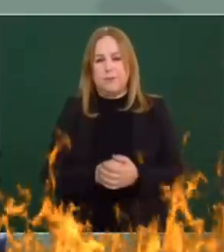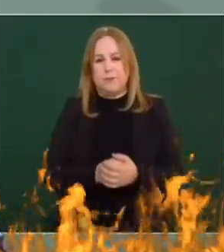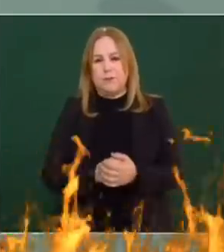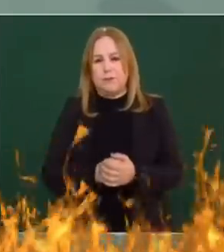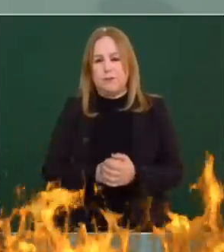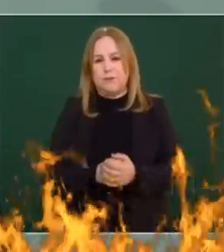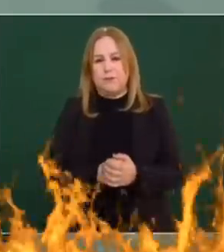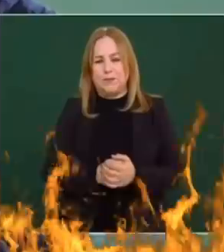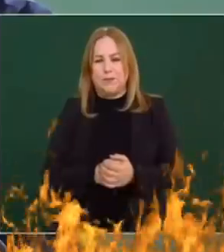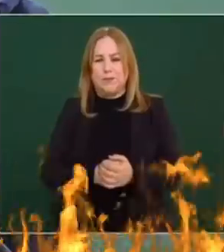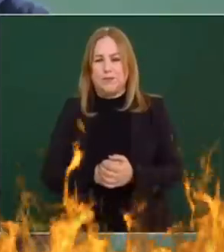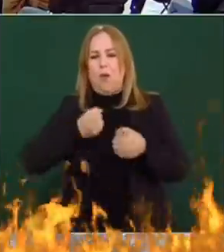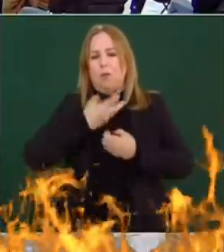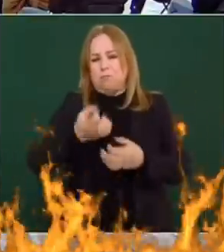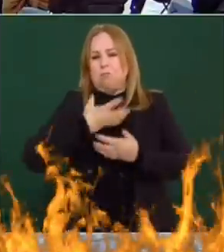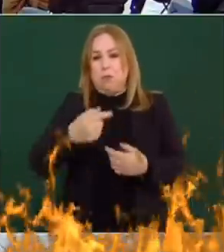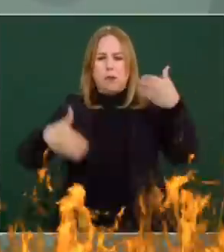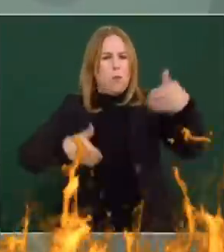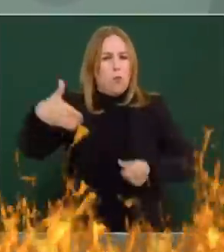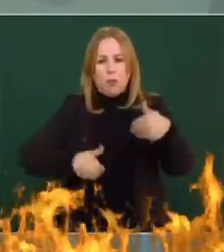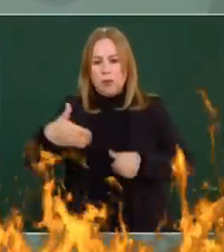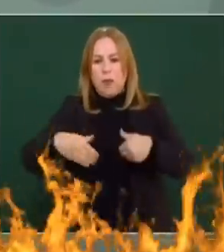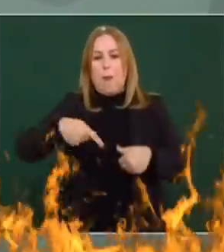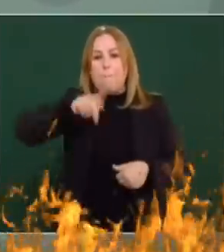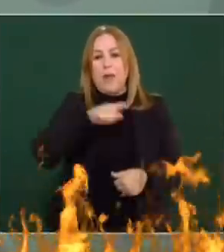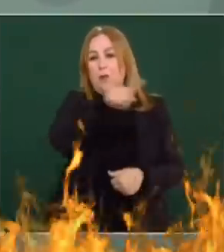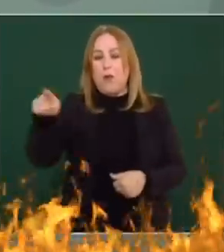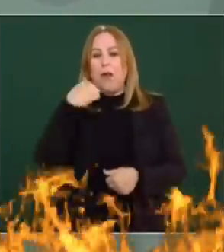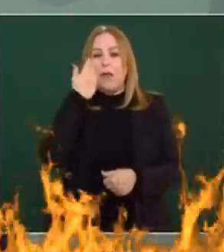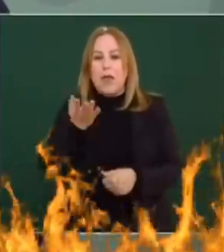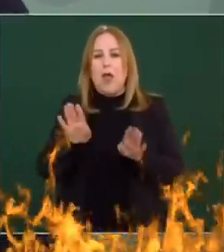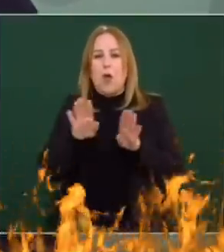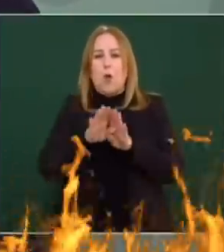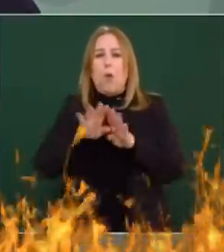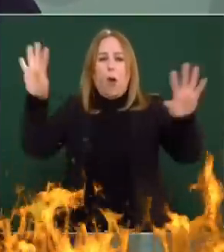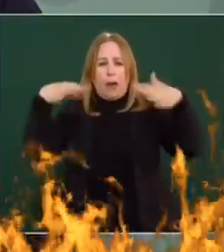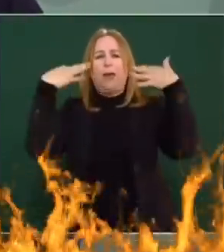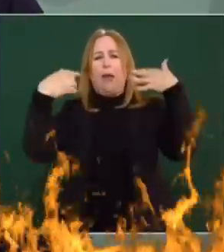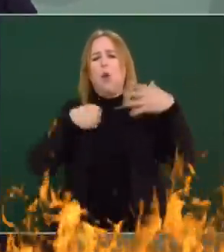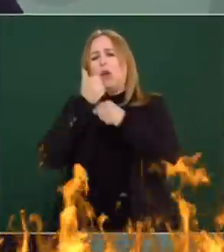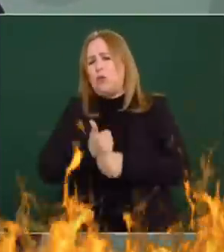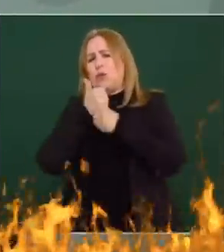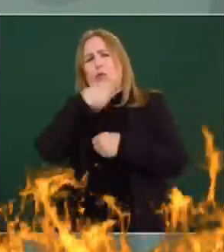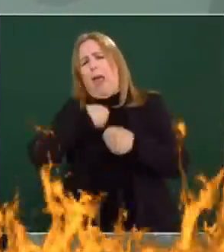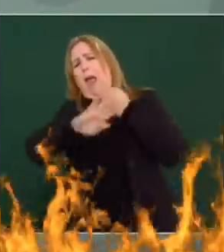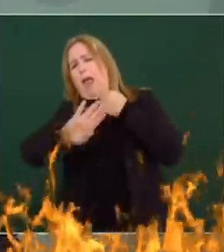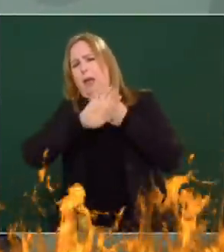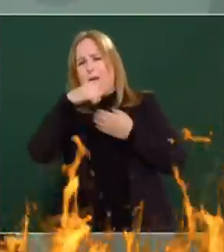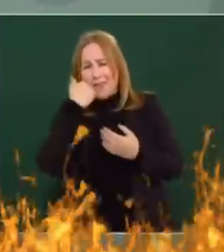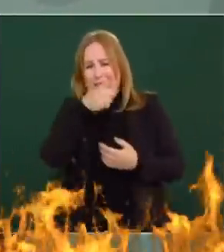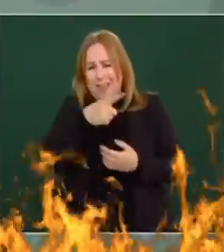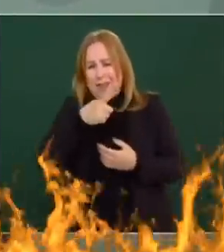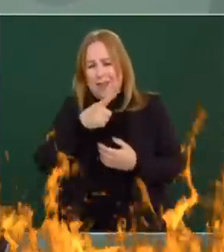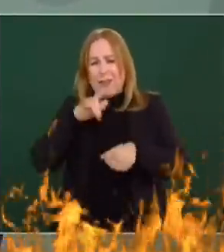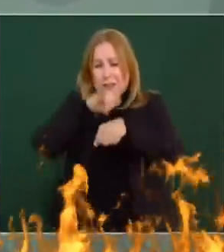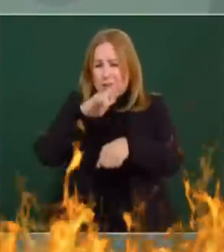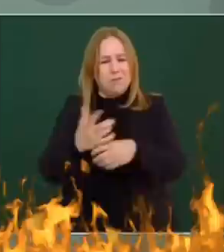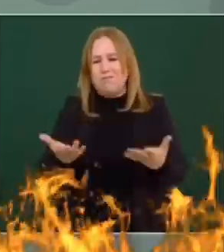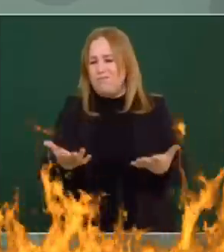Y no amenacé a nadie. Es que quieren convertirse en mártires, en perseguidos, acosados.